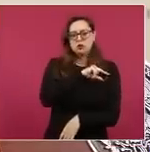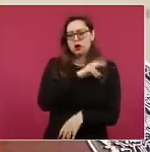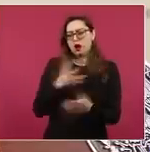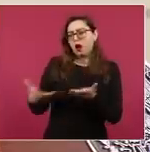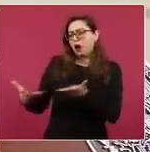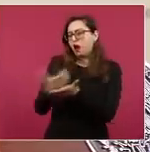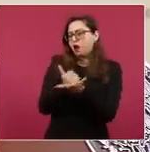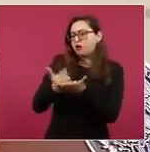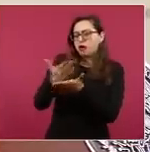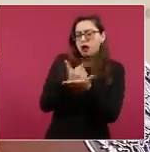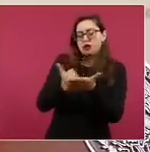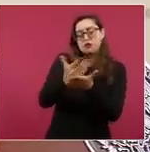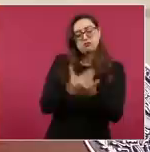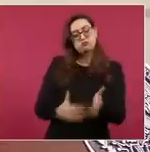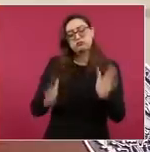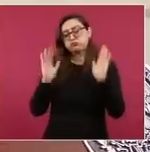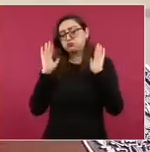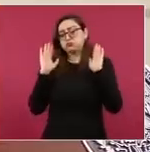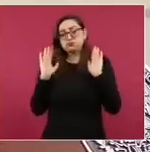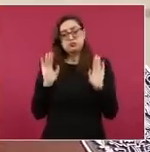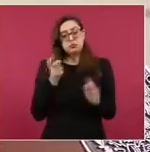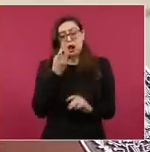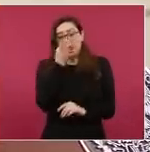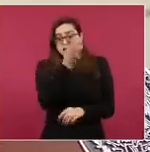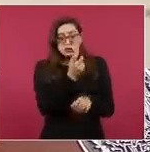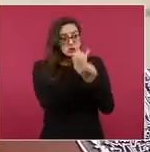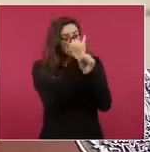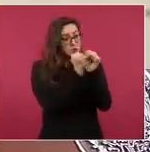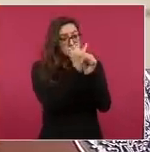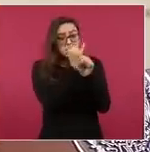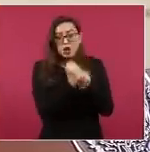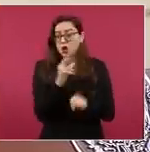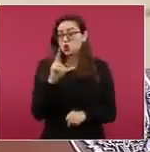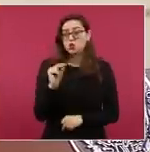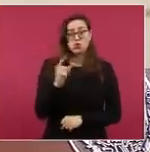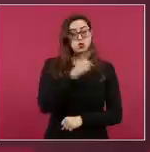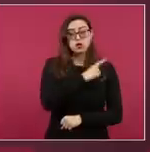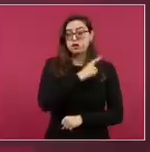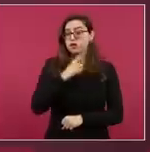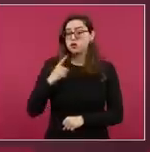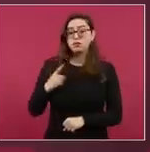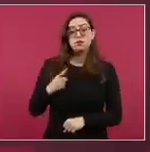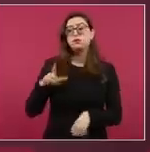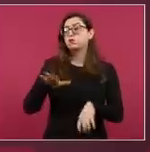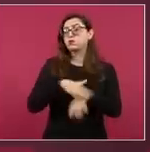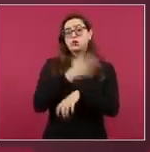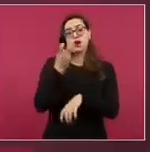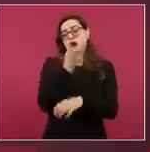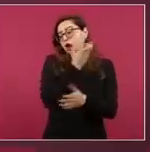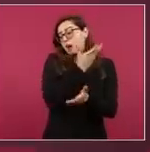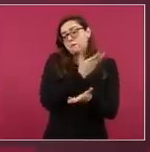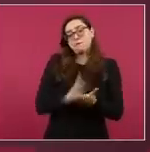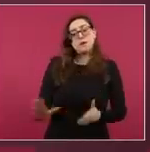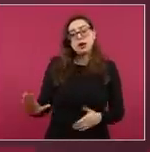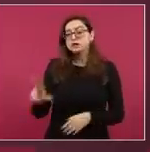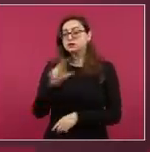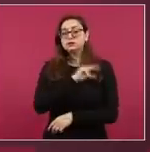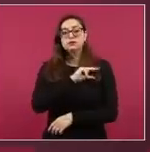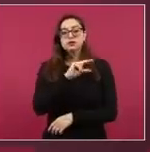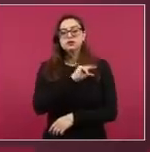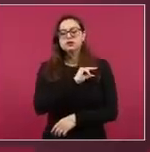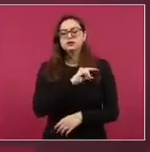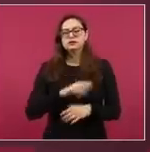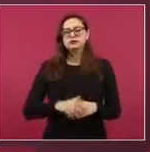No sé si se lo concedieron, pero de una u otra forma, en la investigación